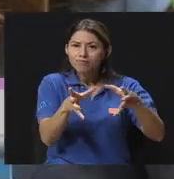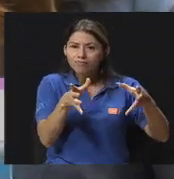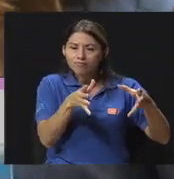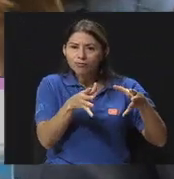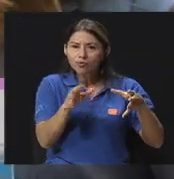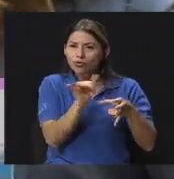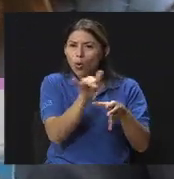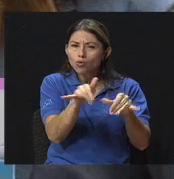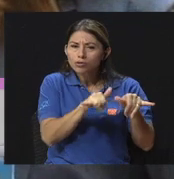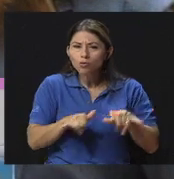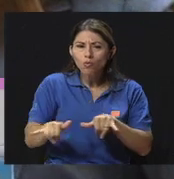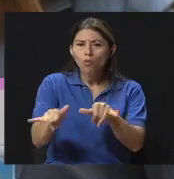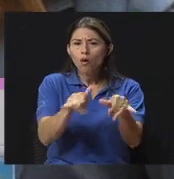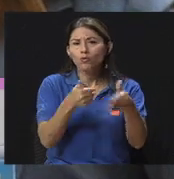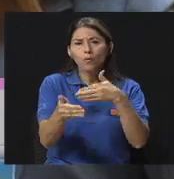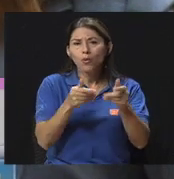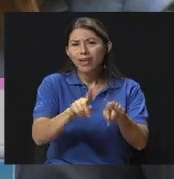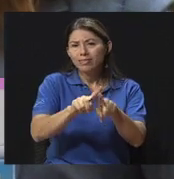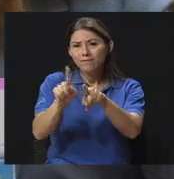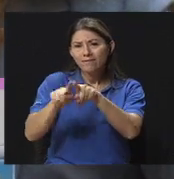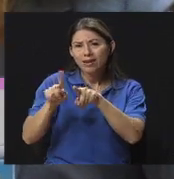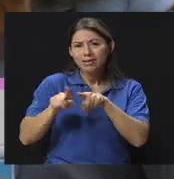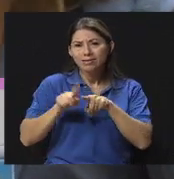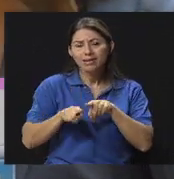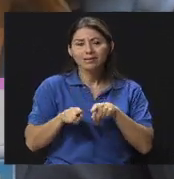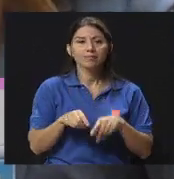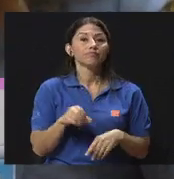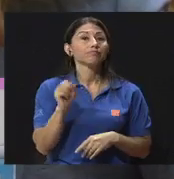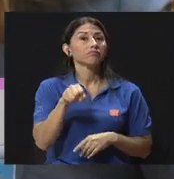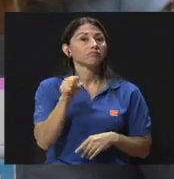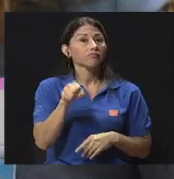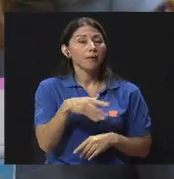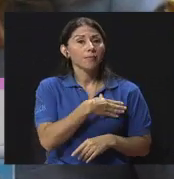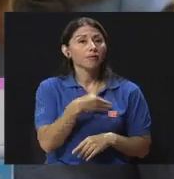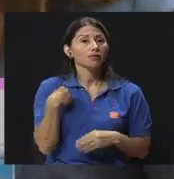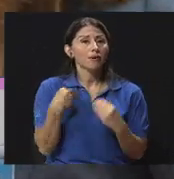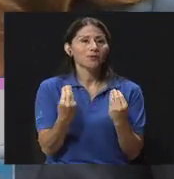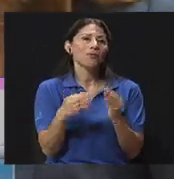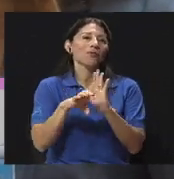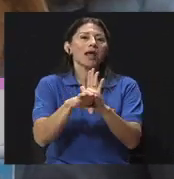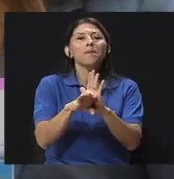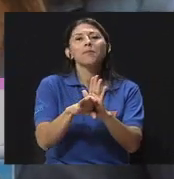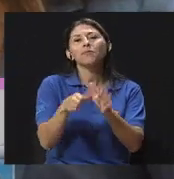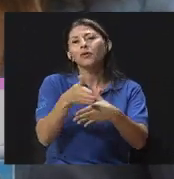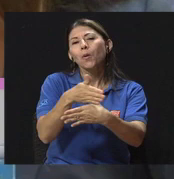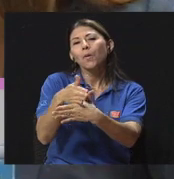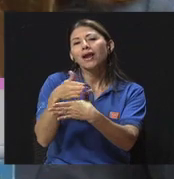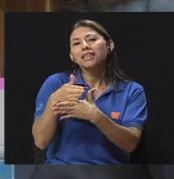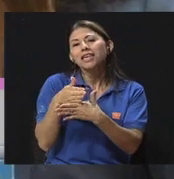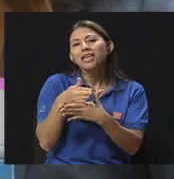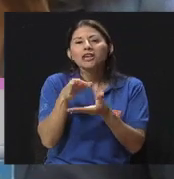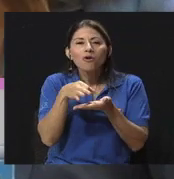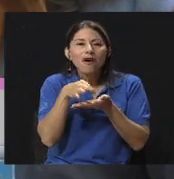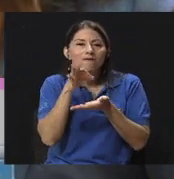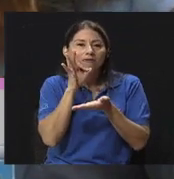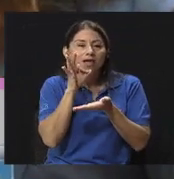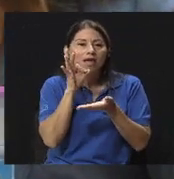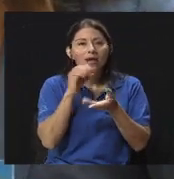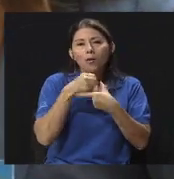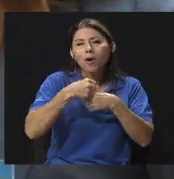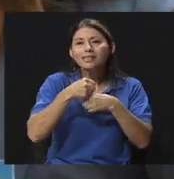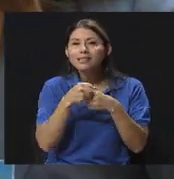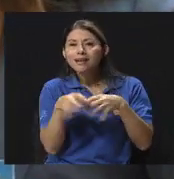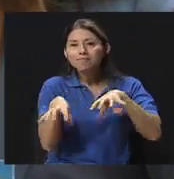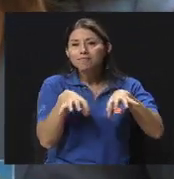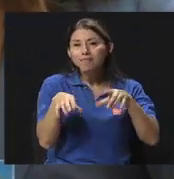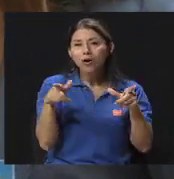También suele, esto me gusta mucho, ¿verdad? Cuando se habla de el compartir un cafecito, un cumpleaños, una tarjetita, pero a